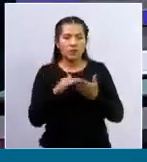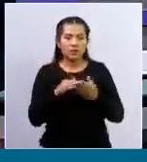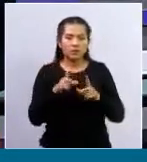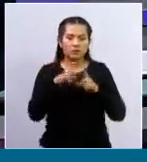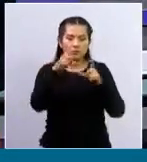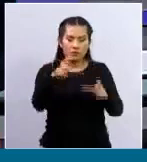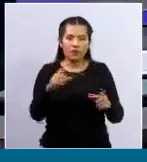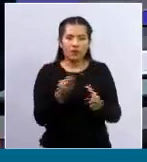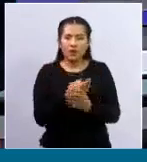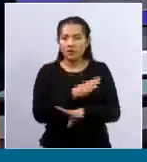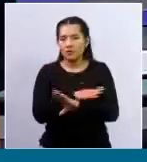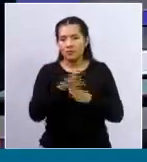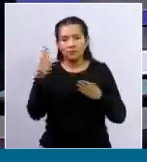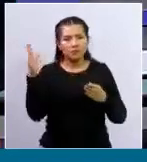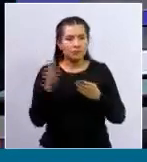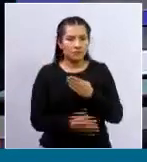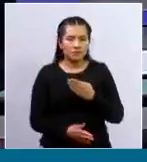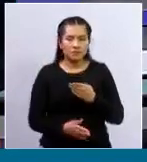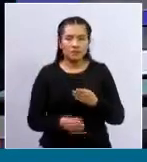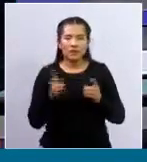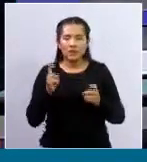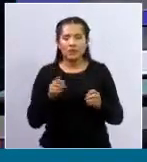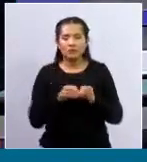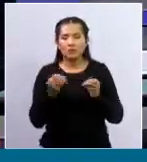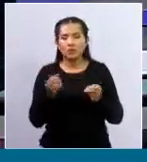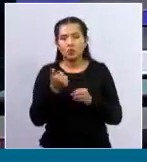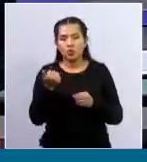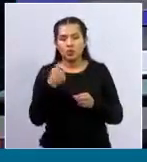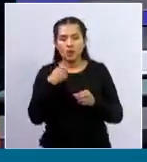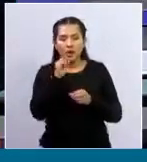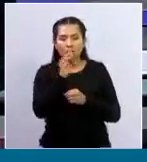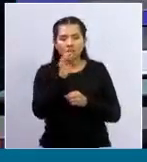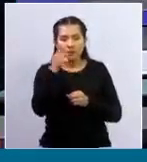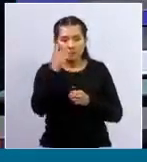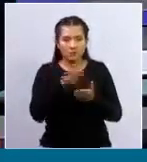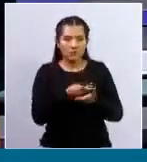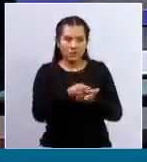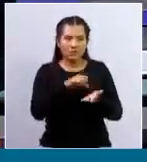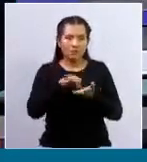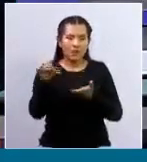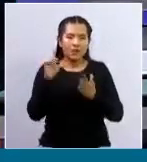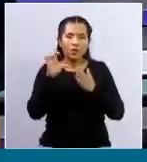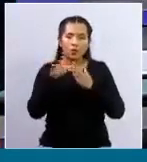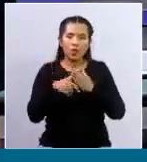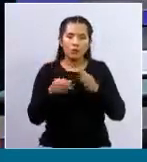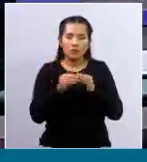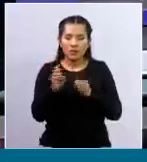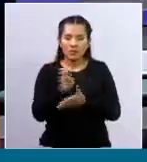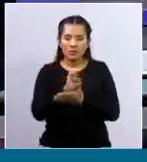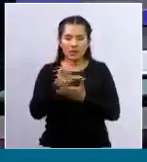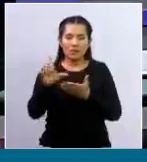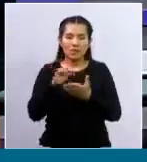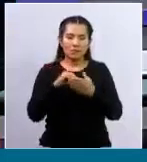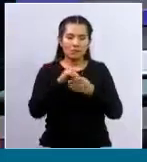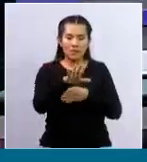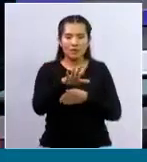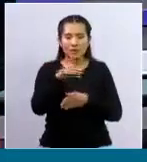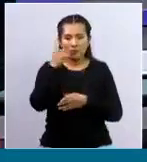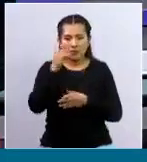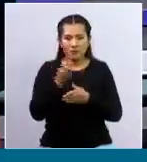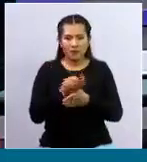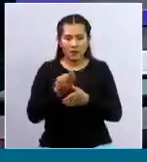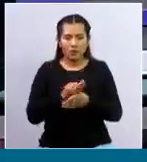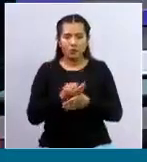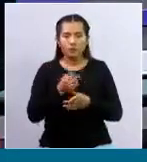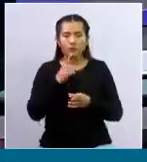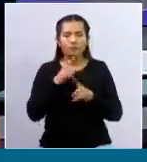recibo, ¿no? Un aviso de cobranza. Un aviso de cobranza, para que luego le llegue por su correo electrónico la factura. Pero,